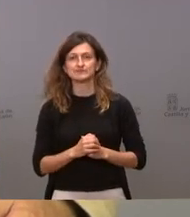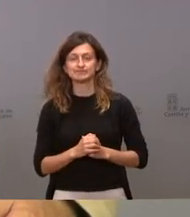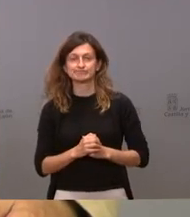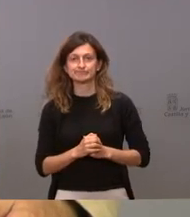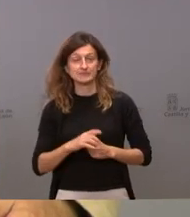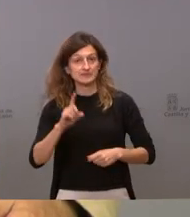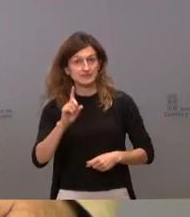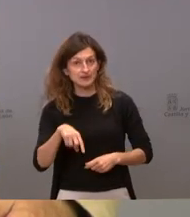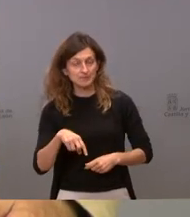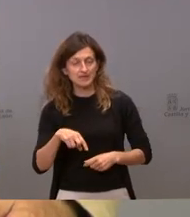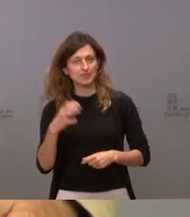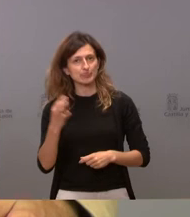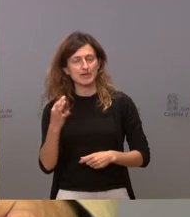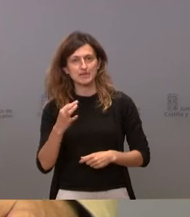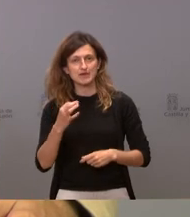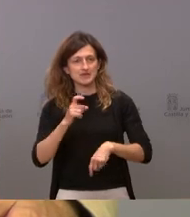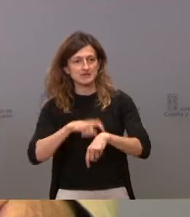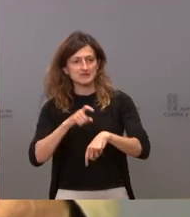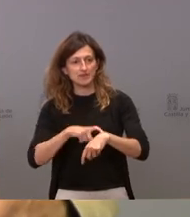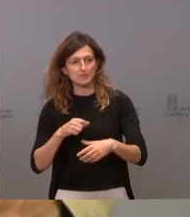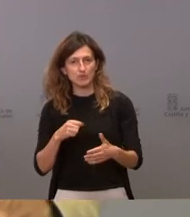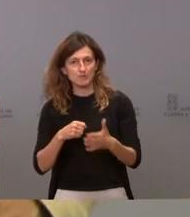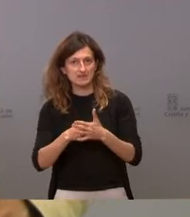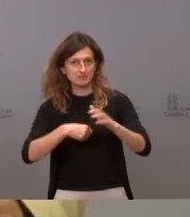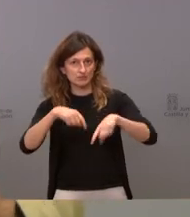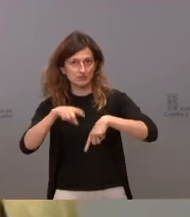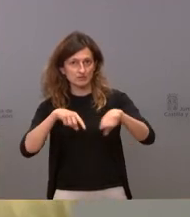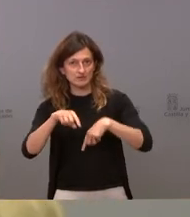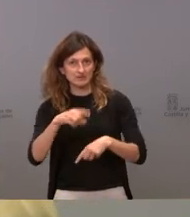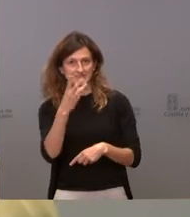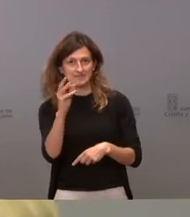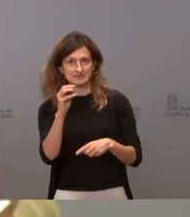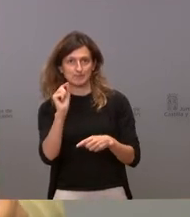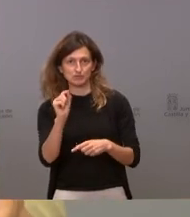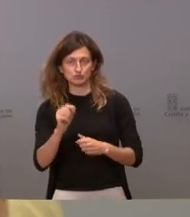y tiene que existir un tiempo máximo de desplazamiento de 30 minutos